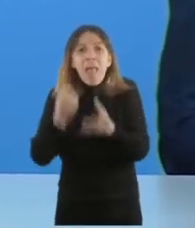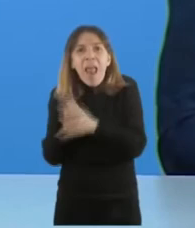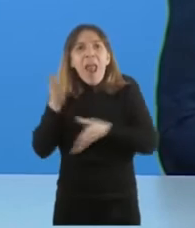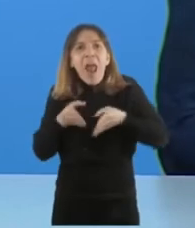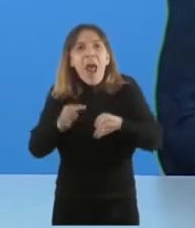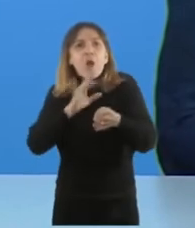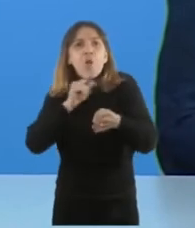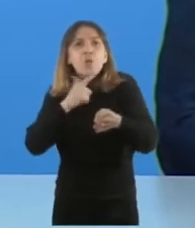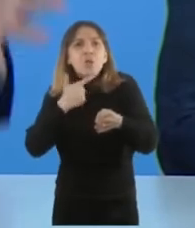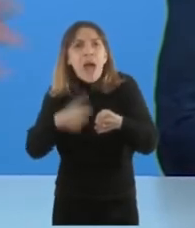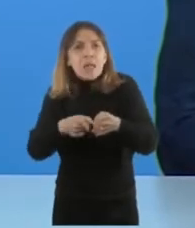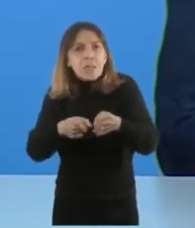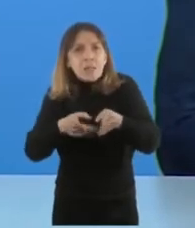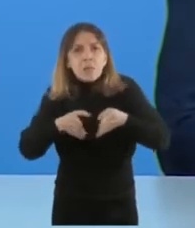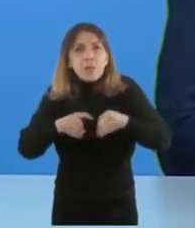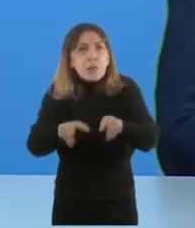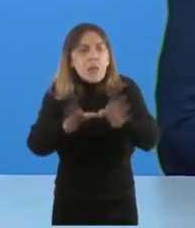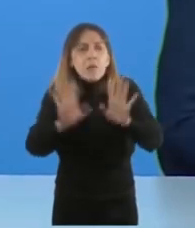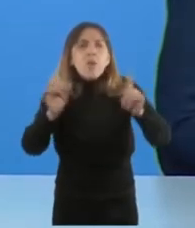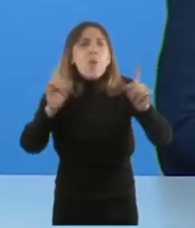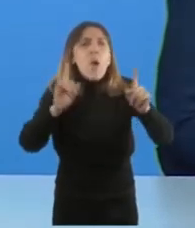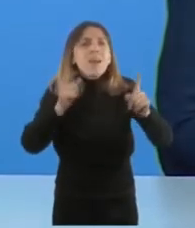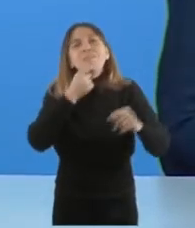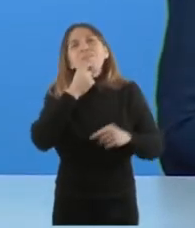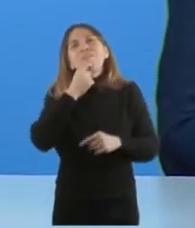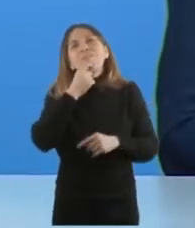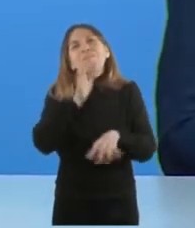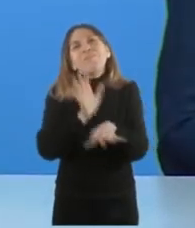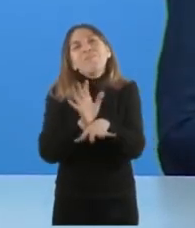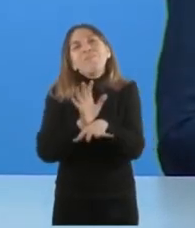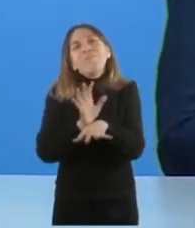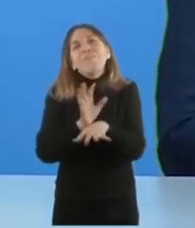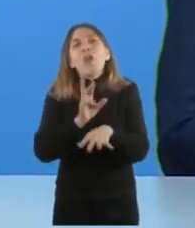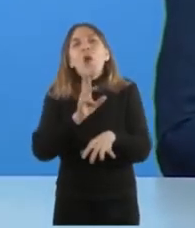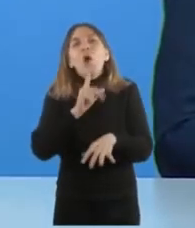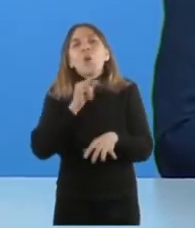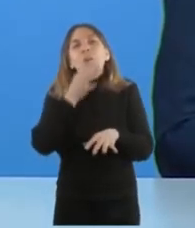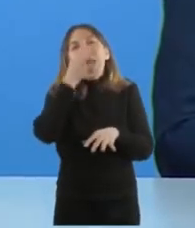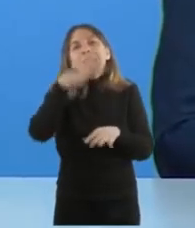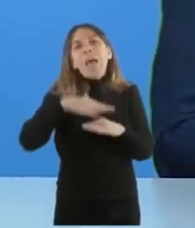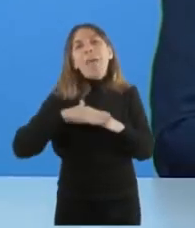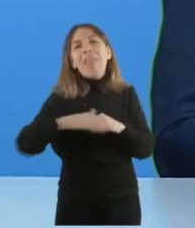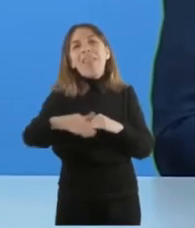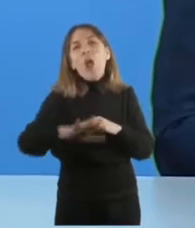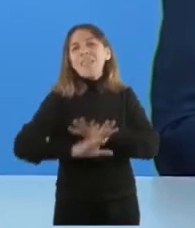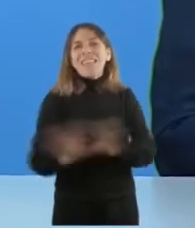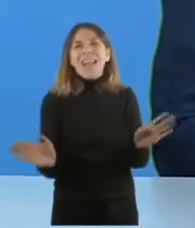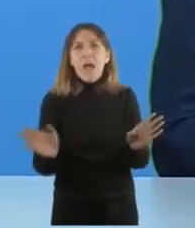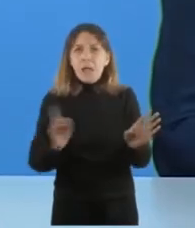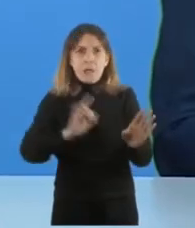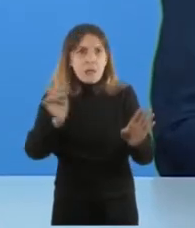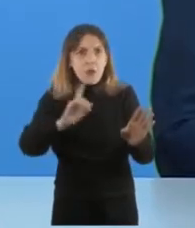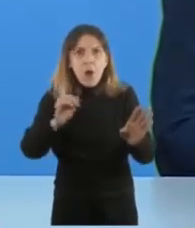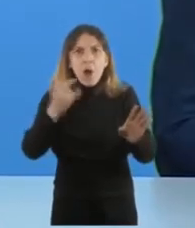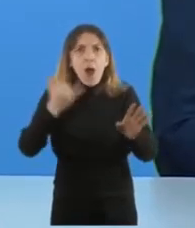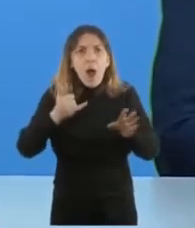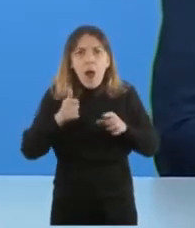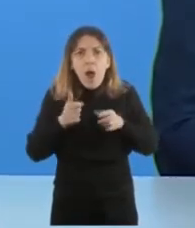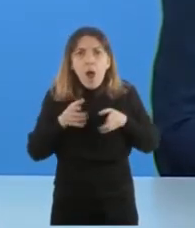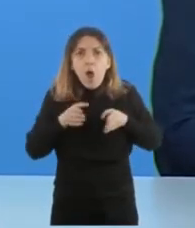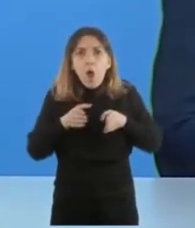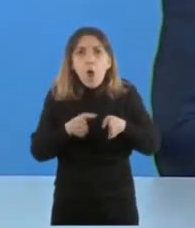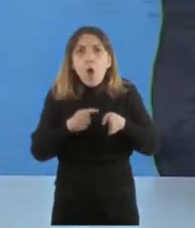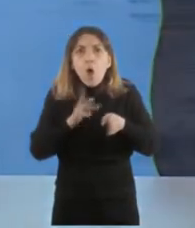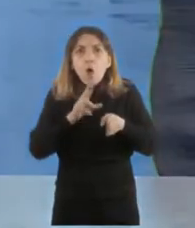que no son simplemente un pedazo de pavimento, estamos conectando al corazón